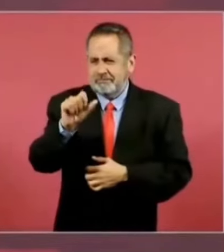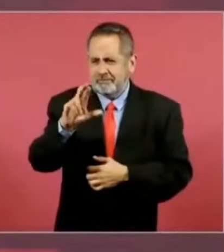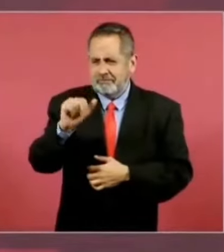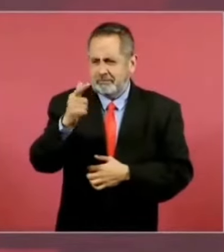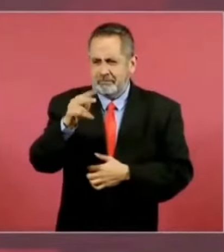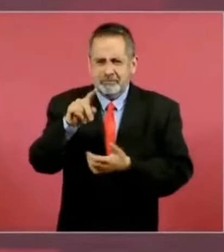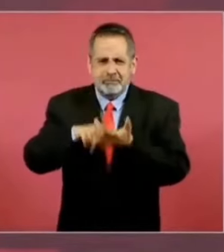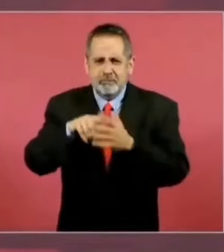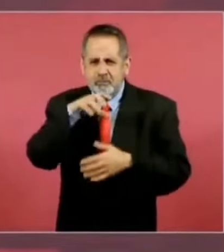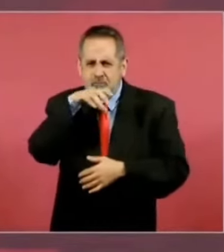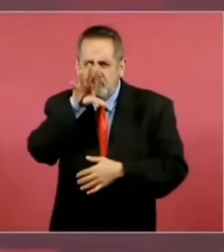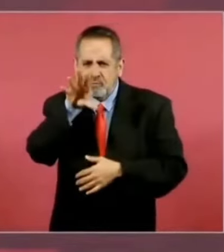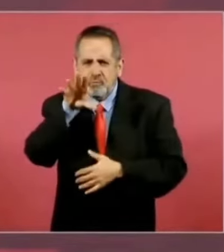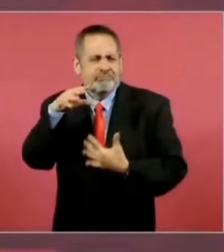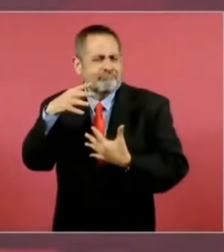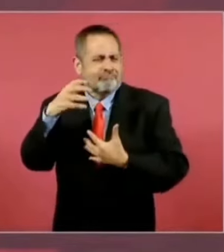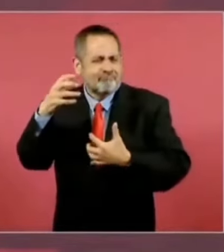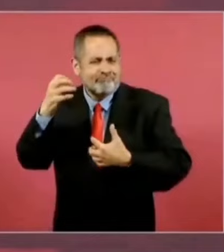familia de zaraguatos,